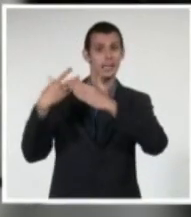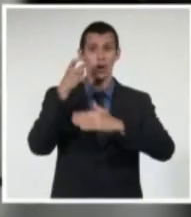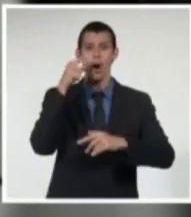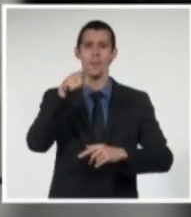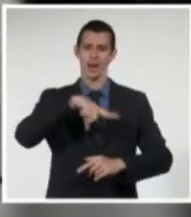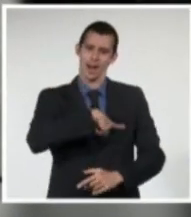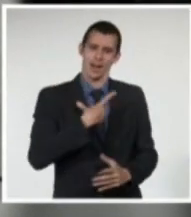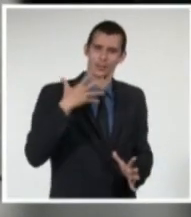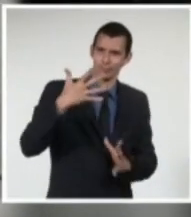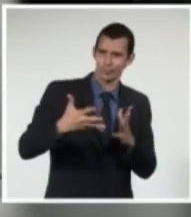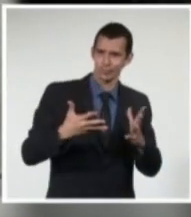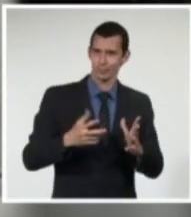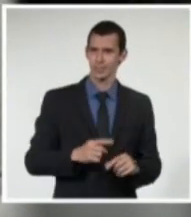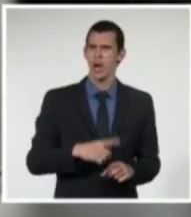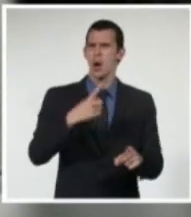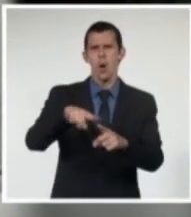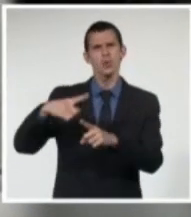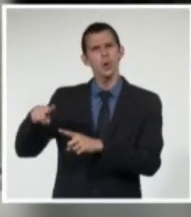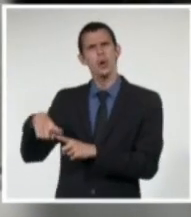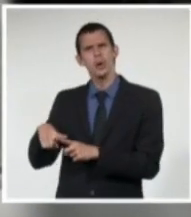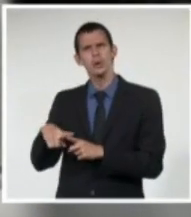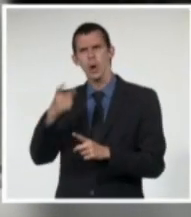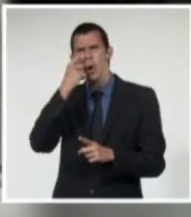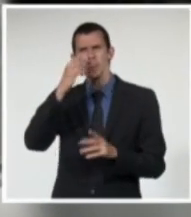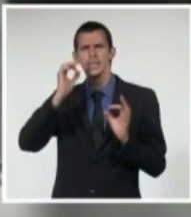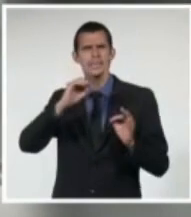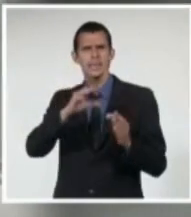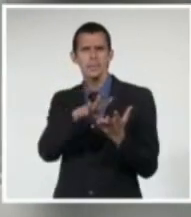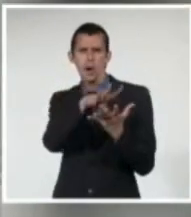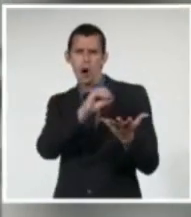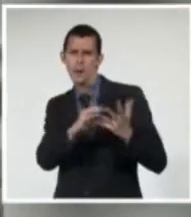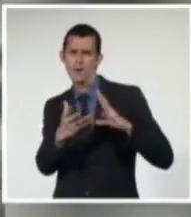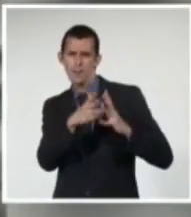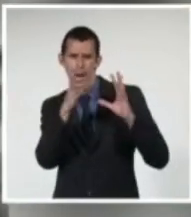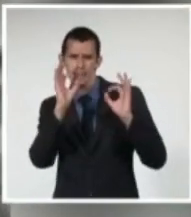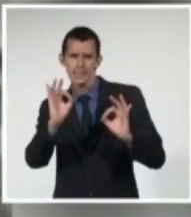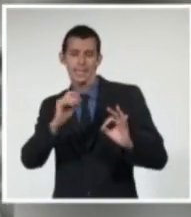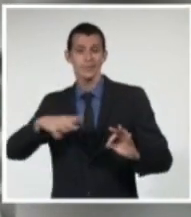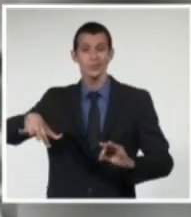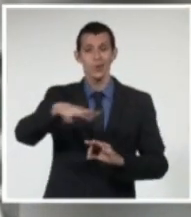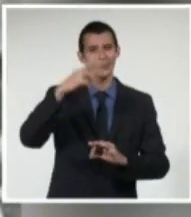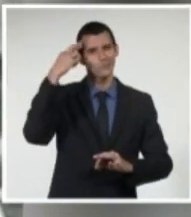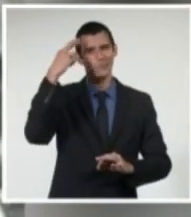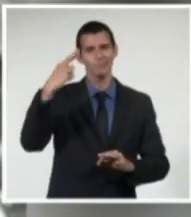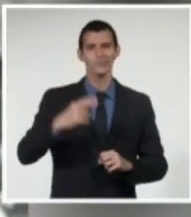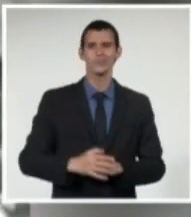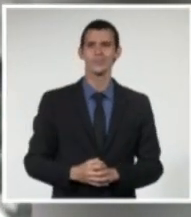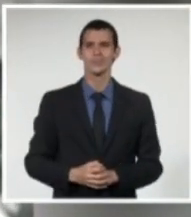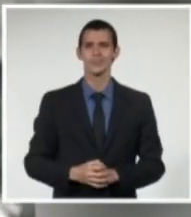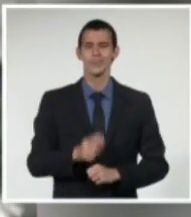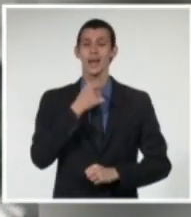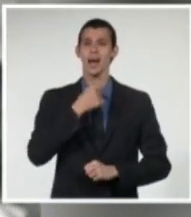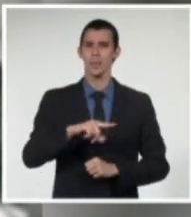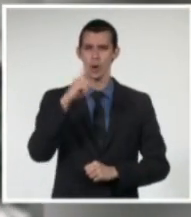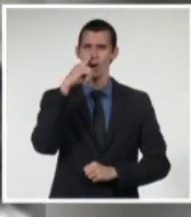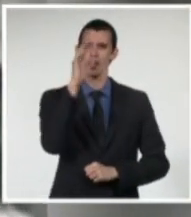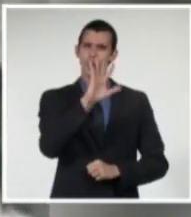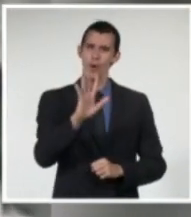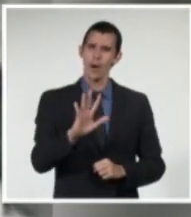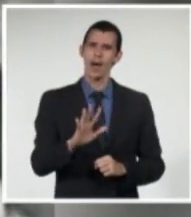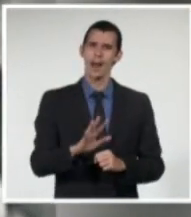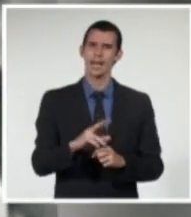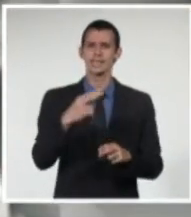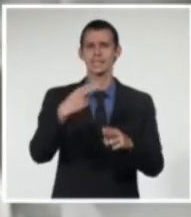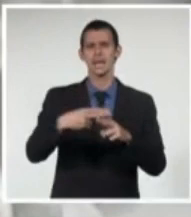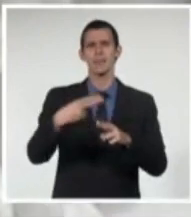memorables que perduran en la memoria de varias generaciones de cubanos, tales como el personaje principal de la telenovela Un bolero